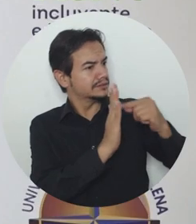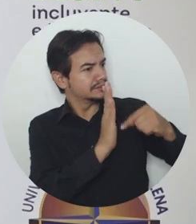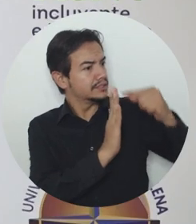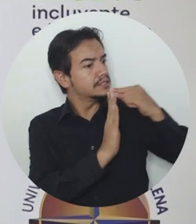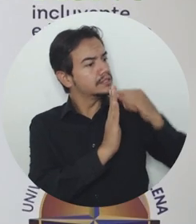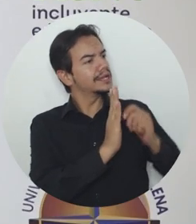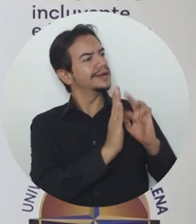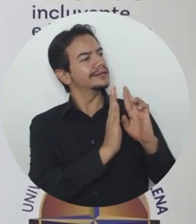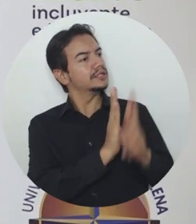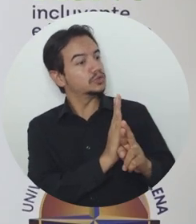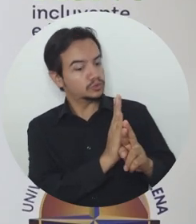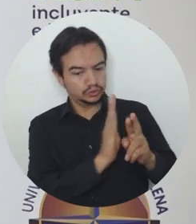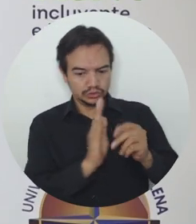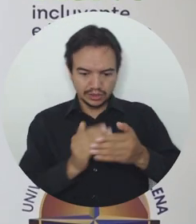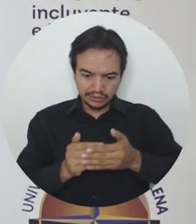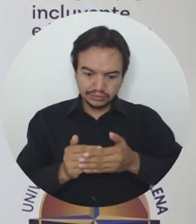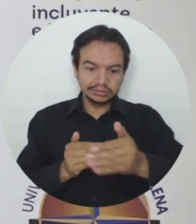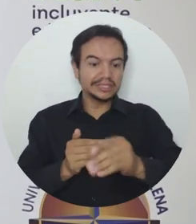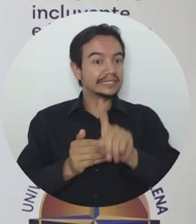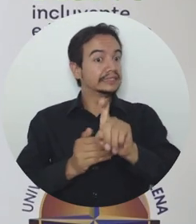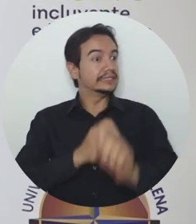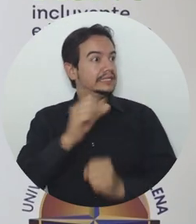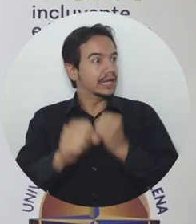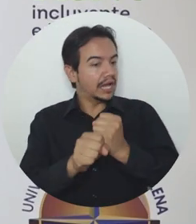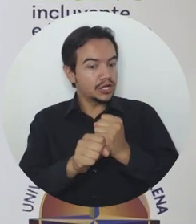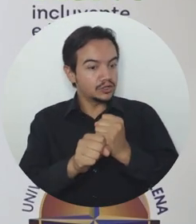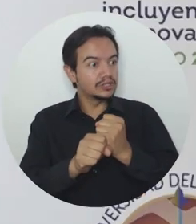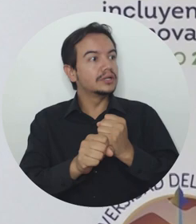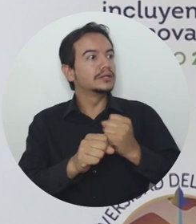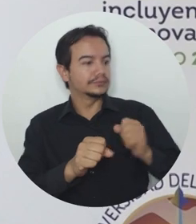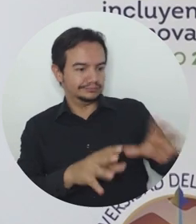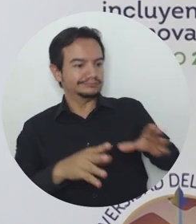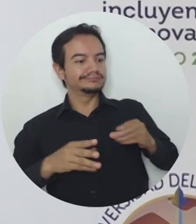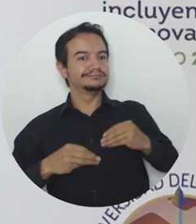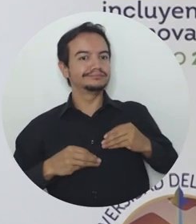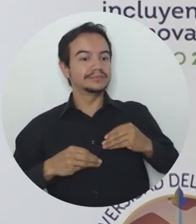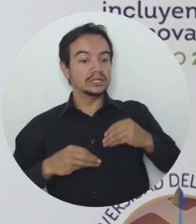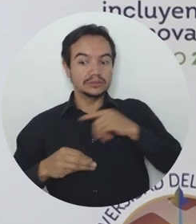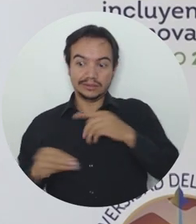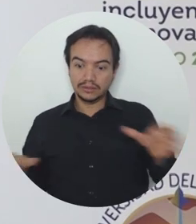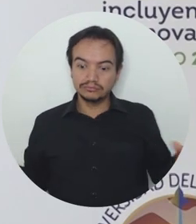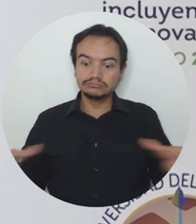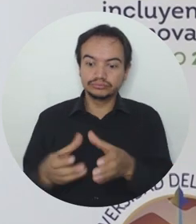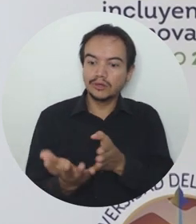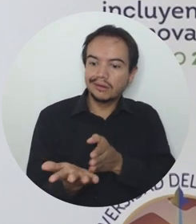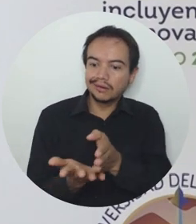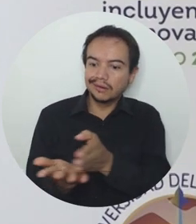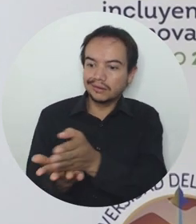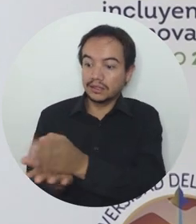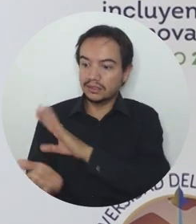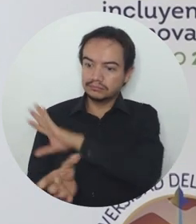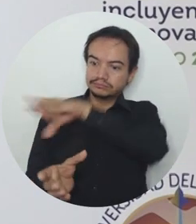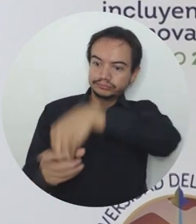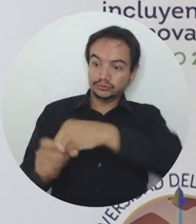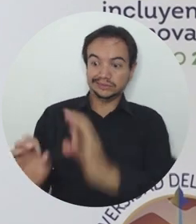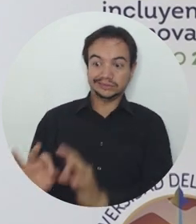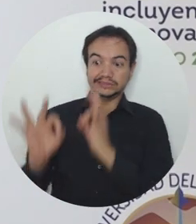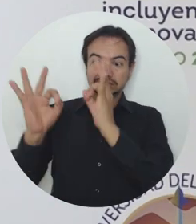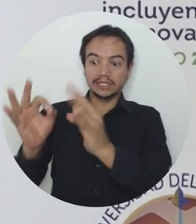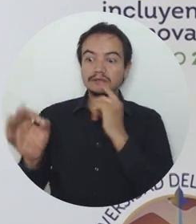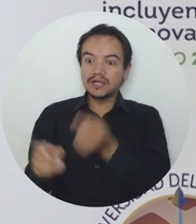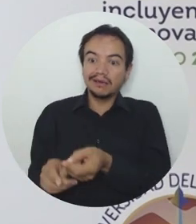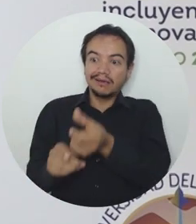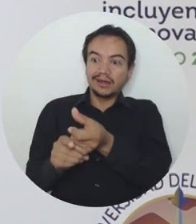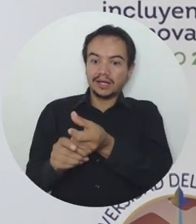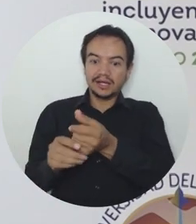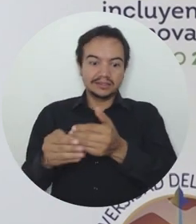Recibimos con beneplácito la resolución de acreditación por seis años, sumando de esta manera un nuevo programa académico al número de programas que tenemos